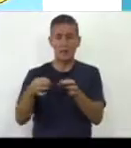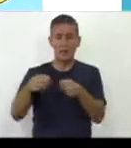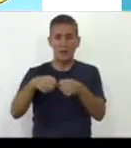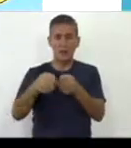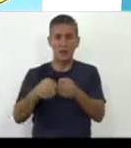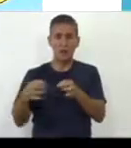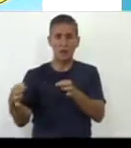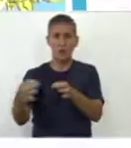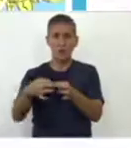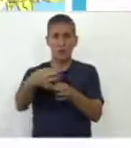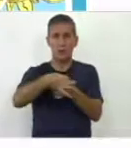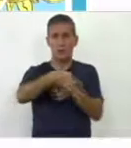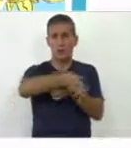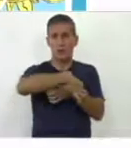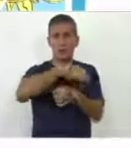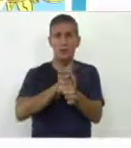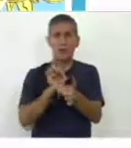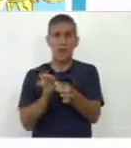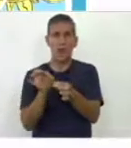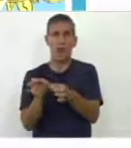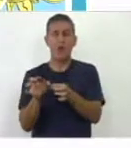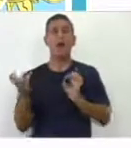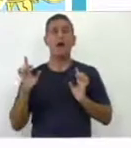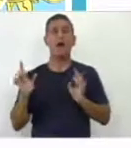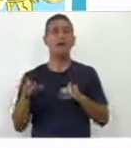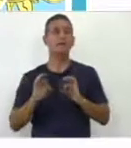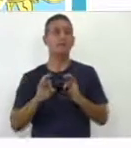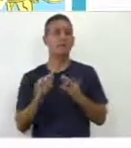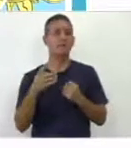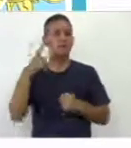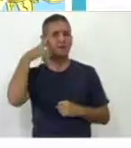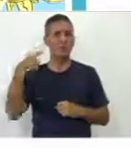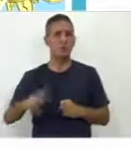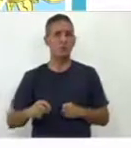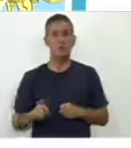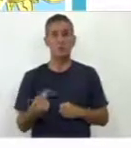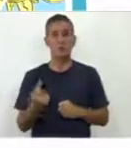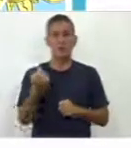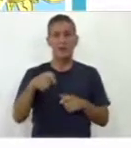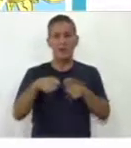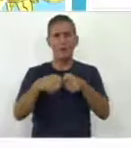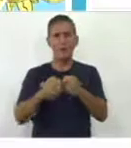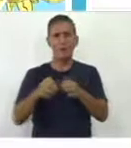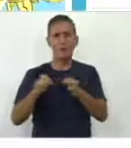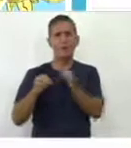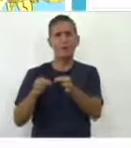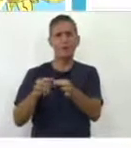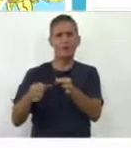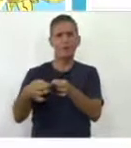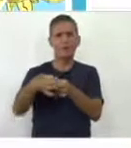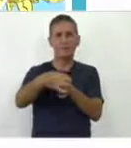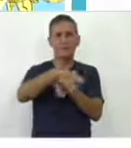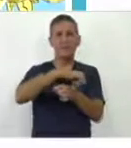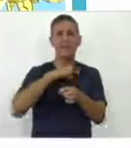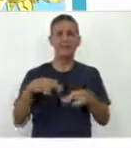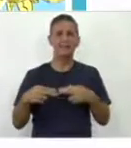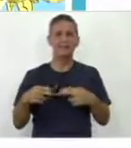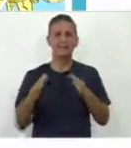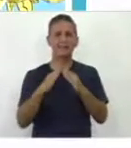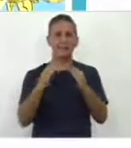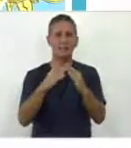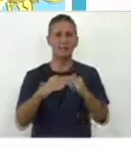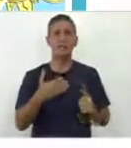rompecabezas. A veces la familia no sabe que un rompecabezas que se elabora en la casa